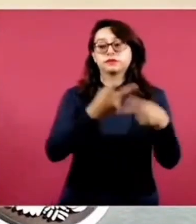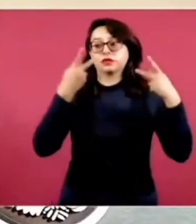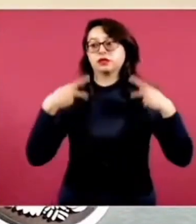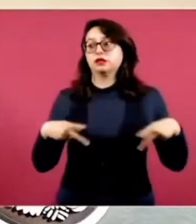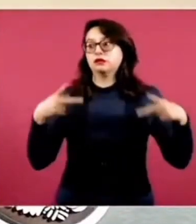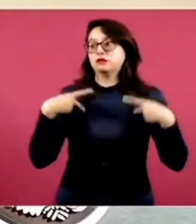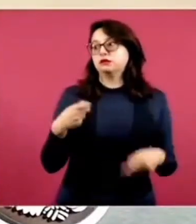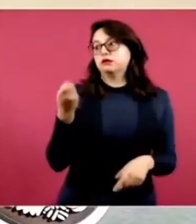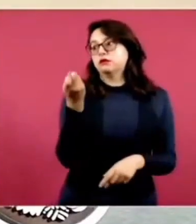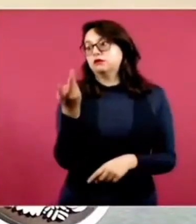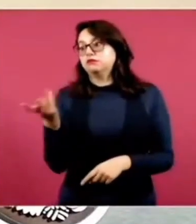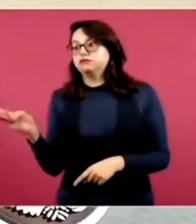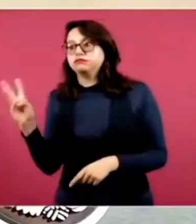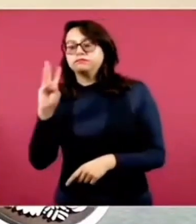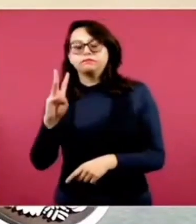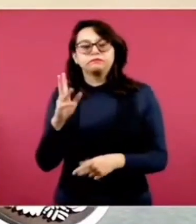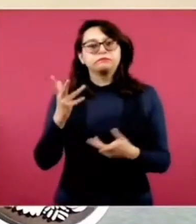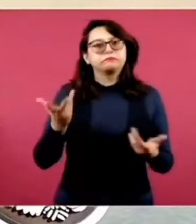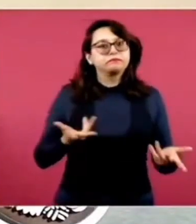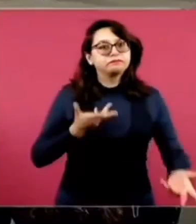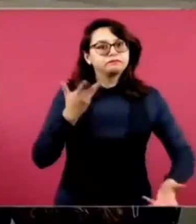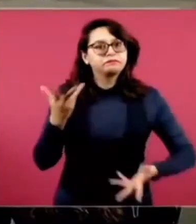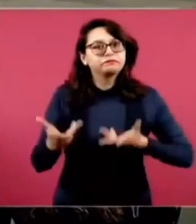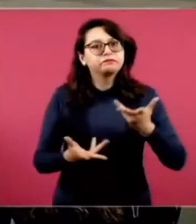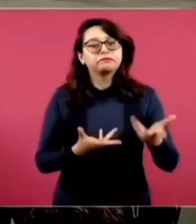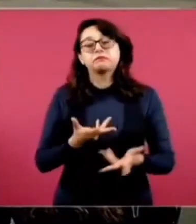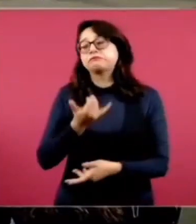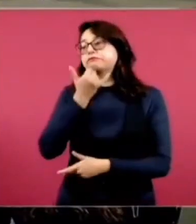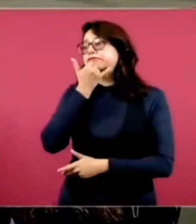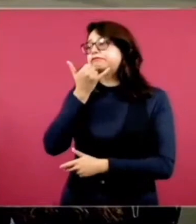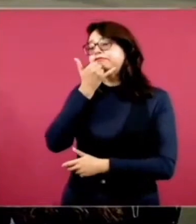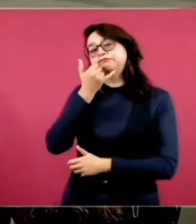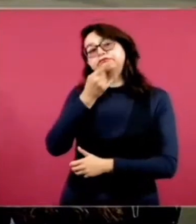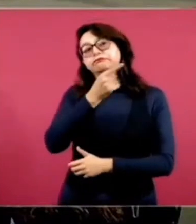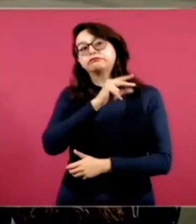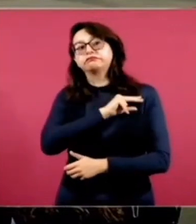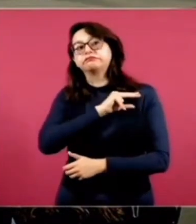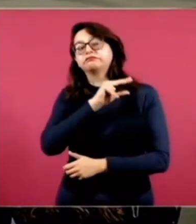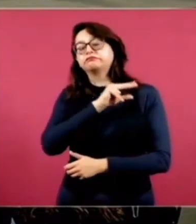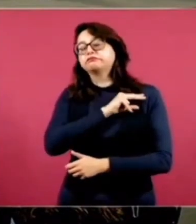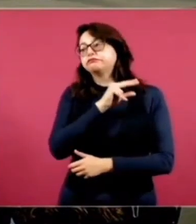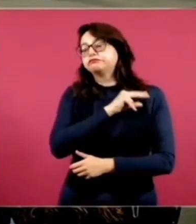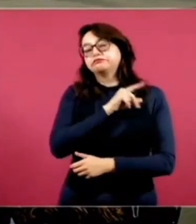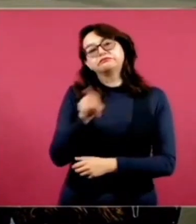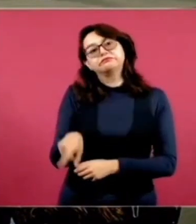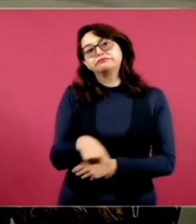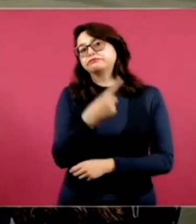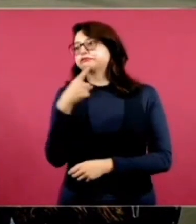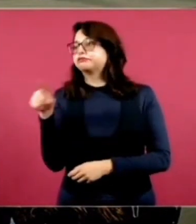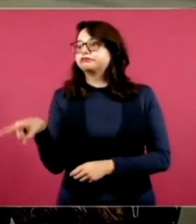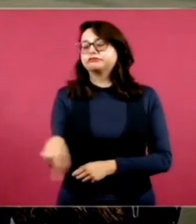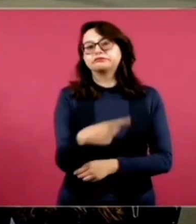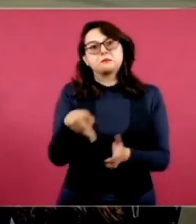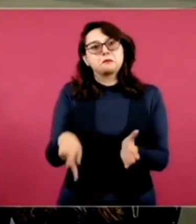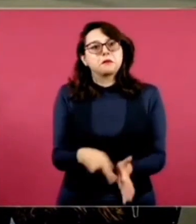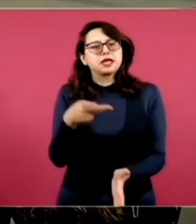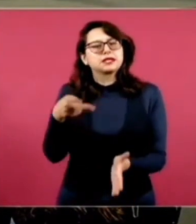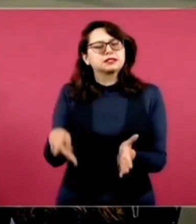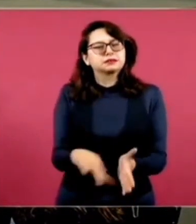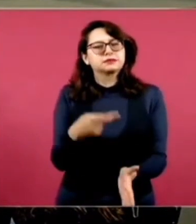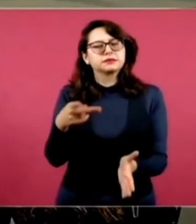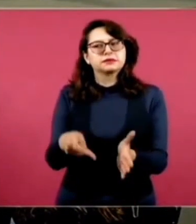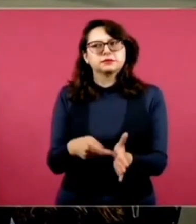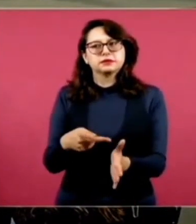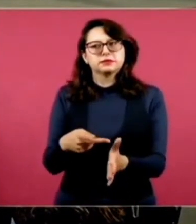y redujo su operatividad al mínimo. Algunas de las problemáticas que